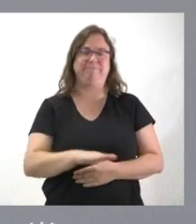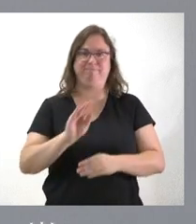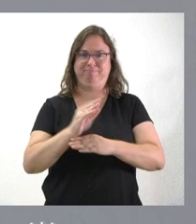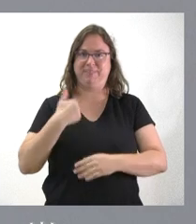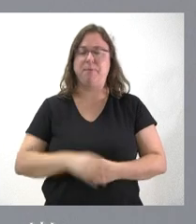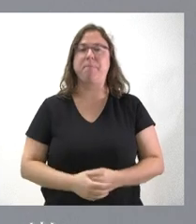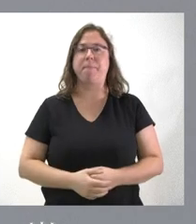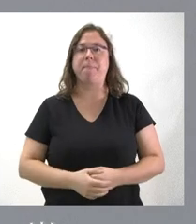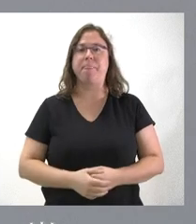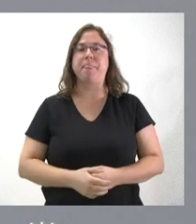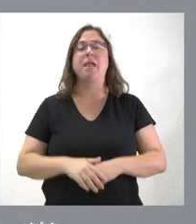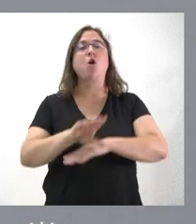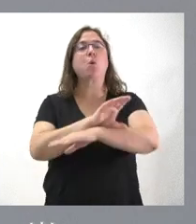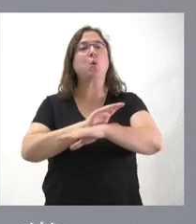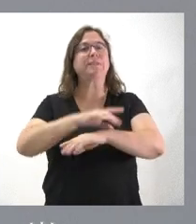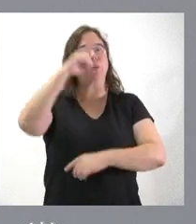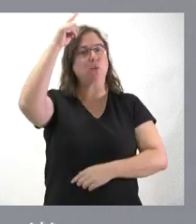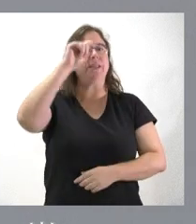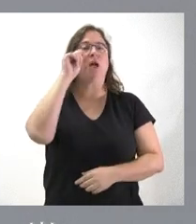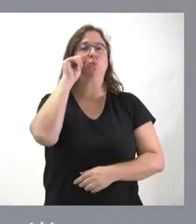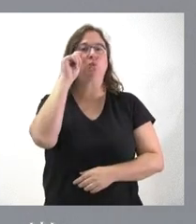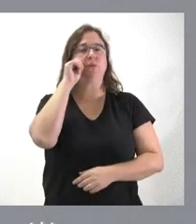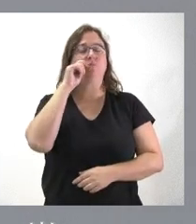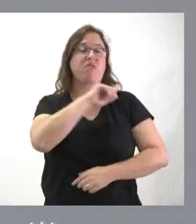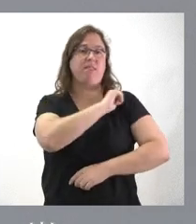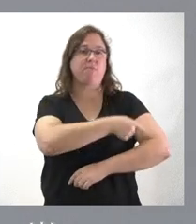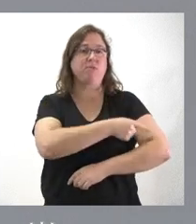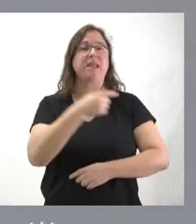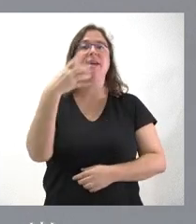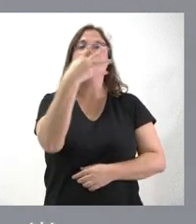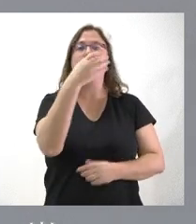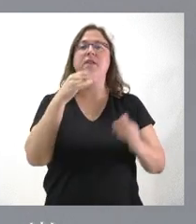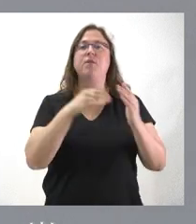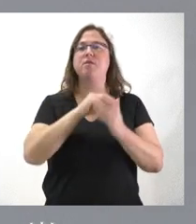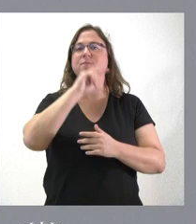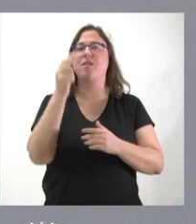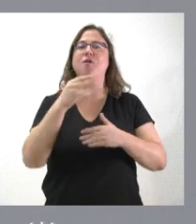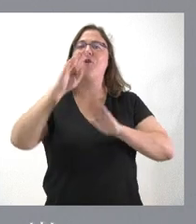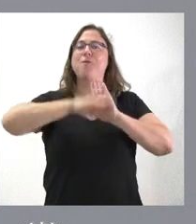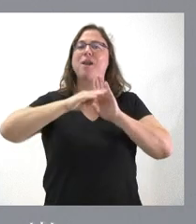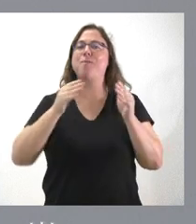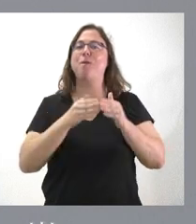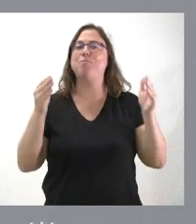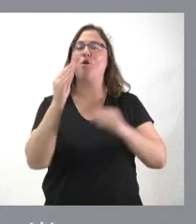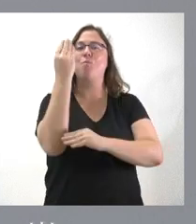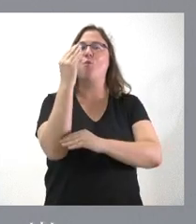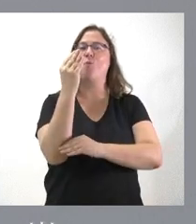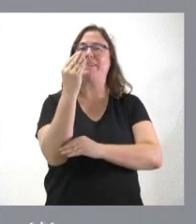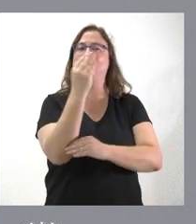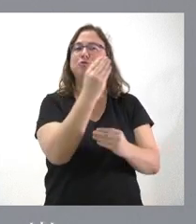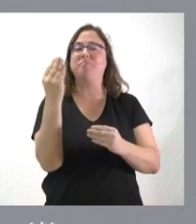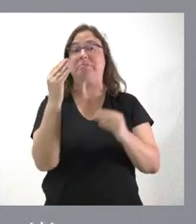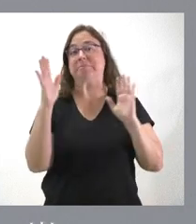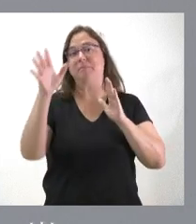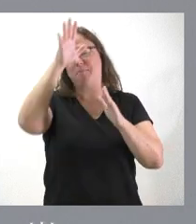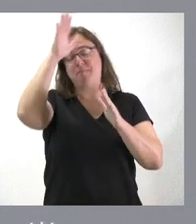ámbito de la Consejería de Cultura, Turismo y Deporte, 400.000 euros para el programa de apertura de monumentos en verano.